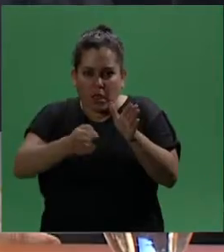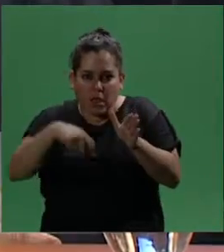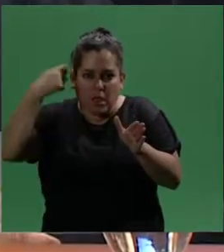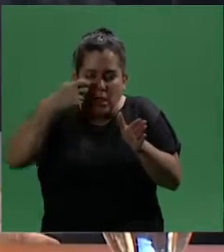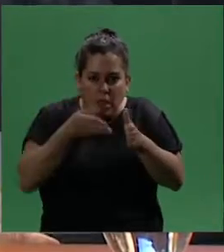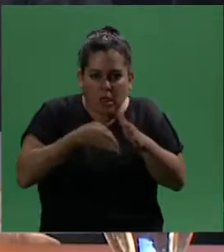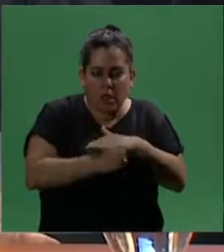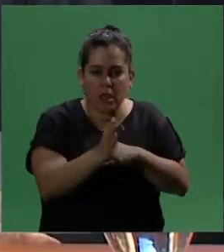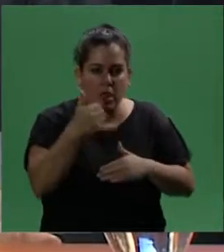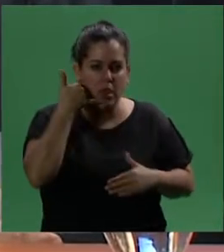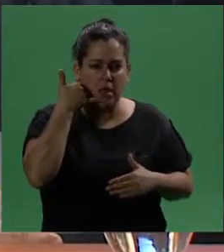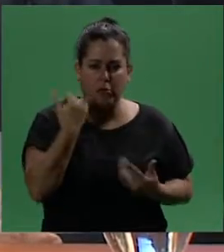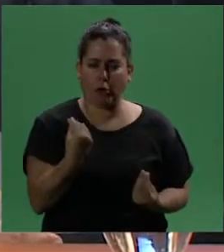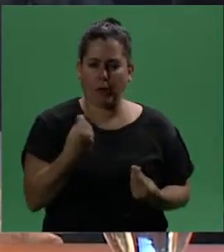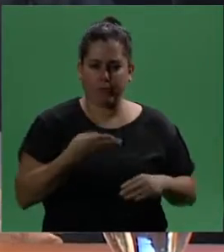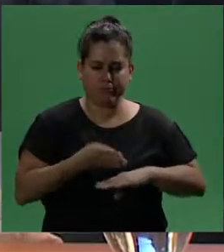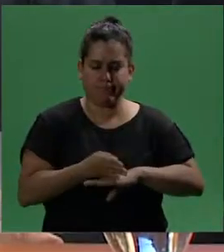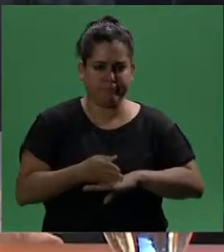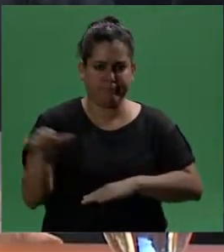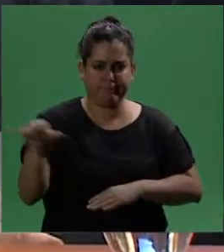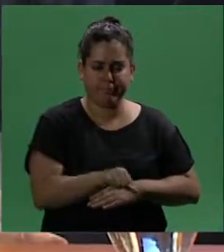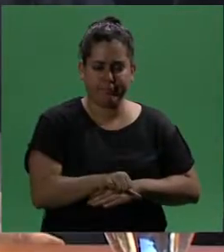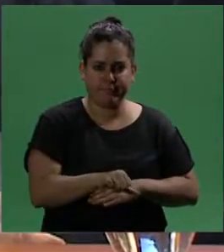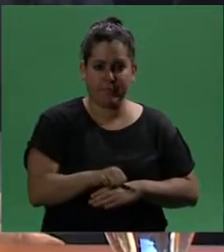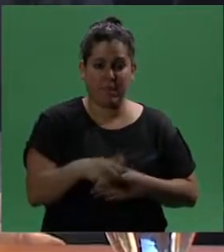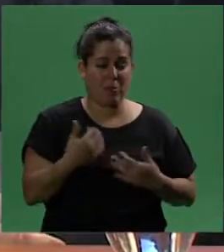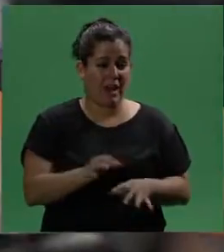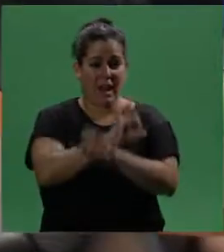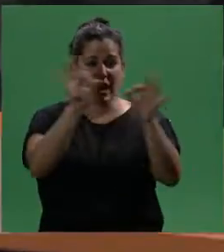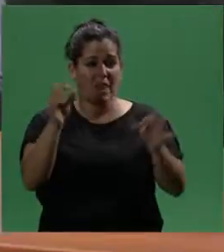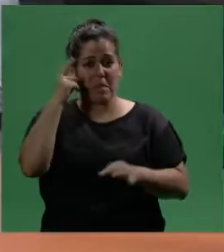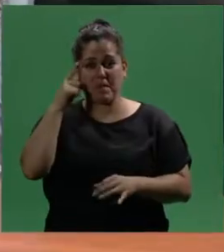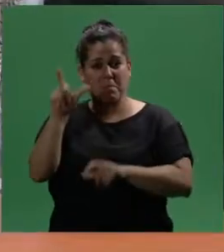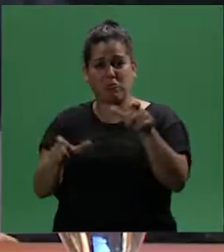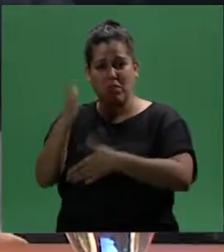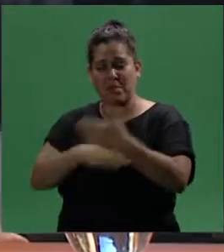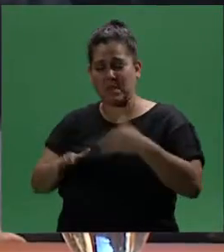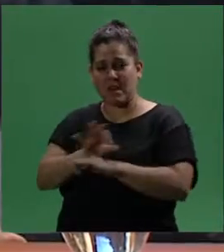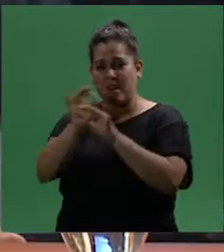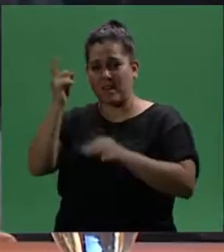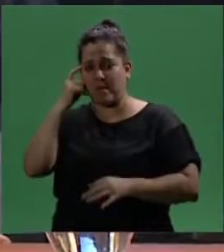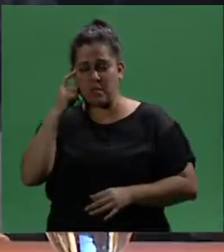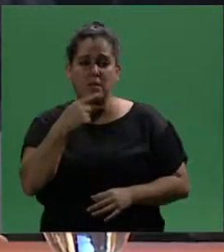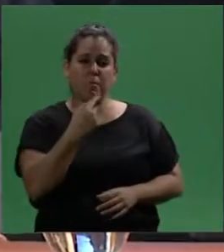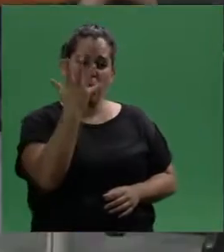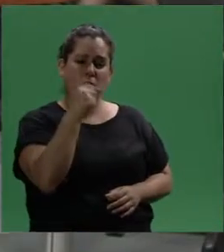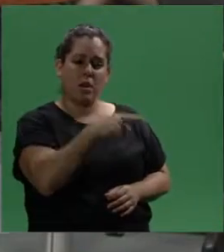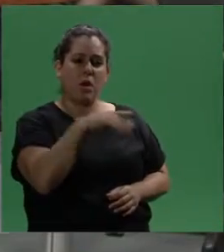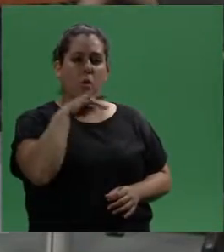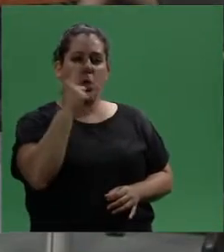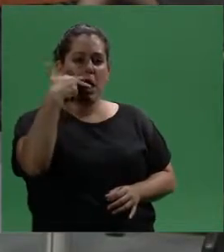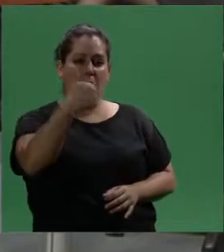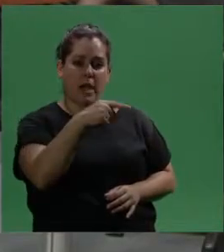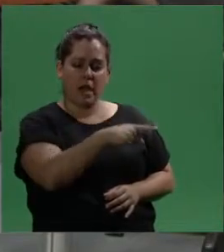entrar en ese cubículo y hablar por teléfono? No puede. No está pensado para ellos nada en realidad. Juliana, sí me interesa